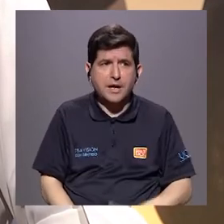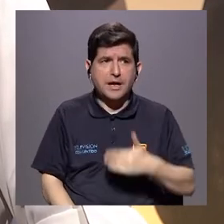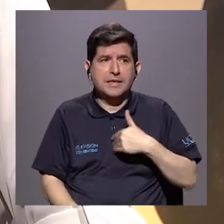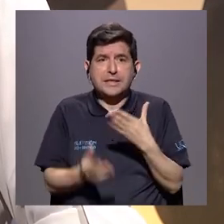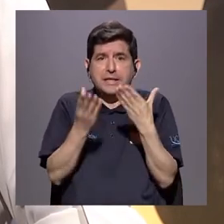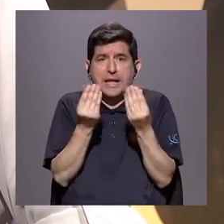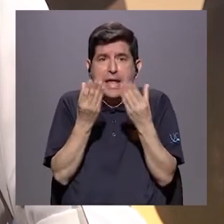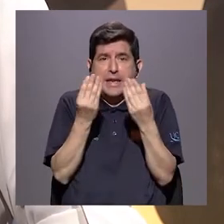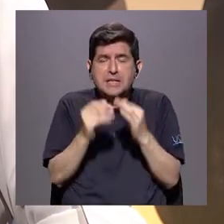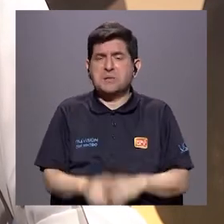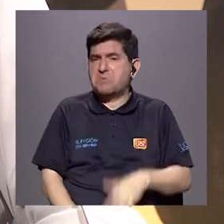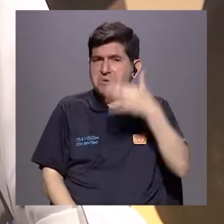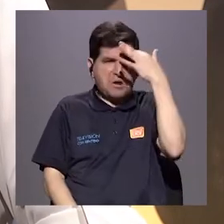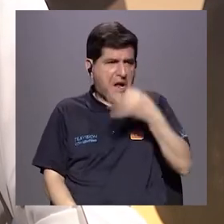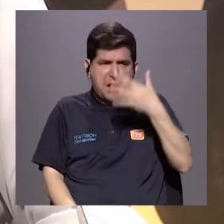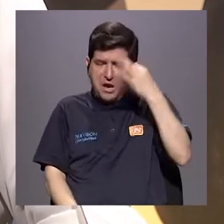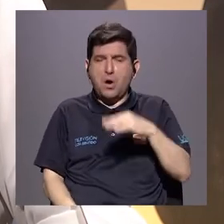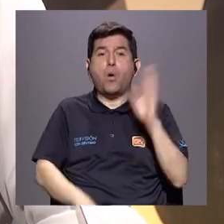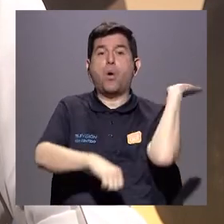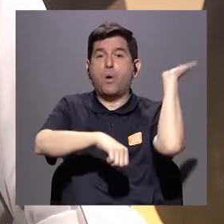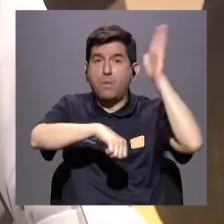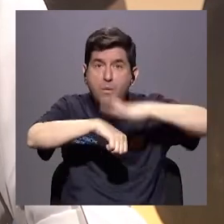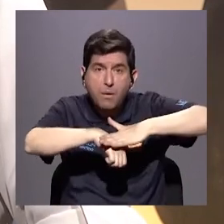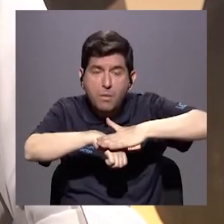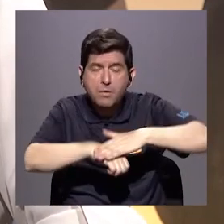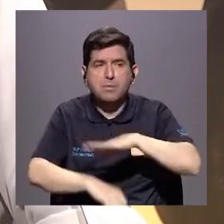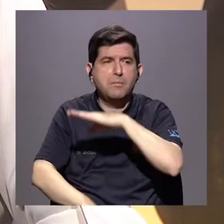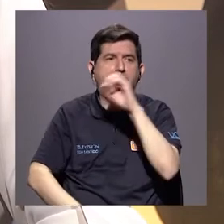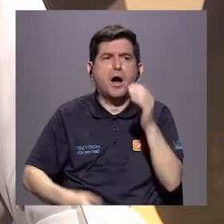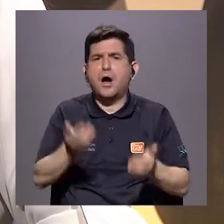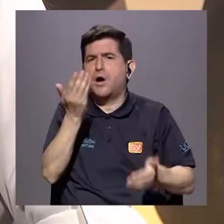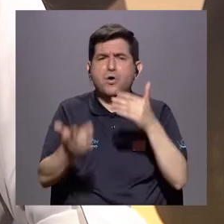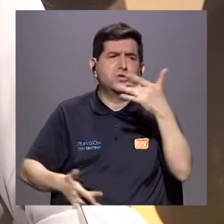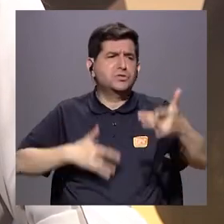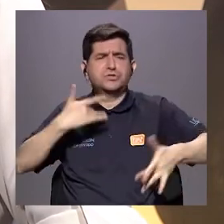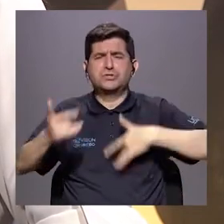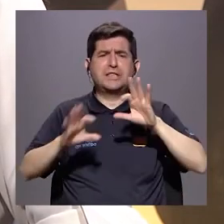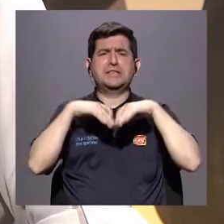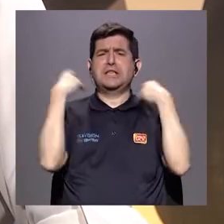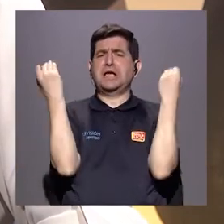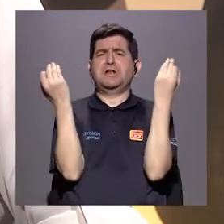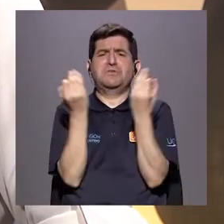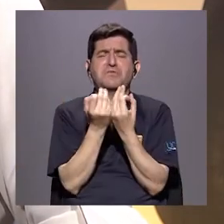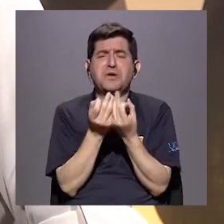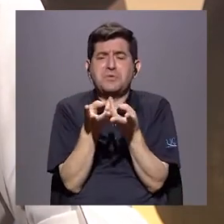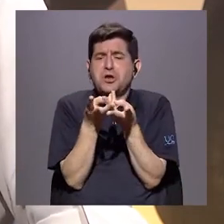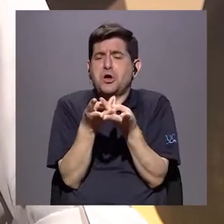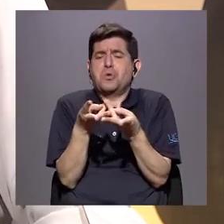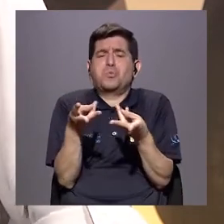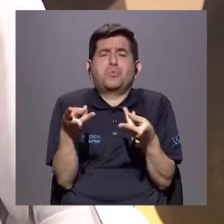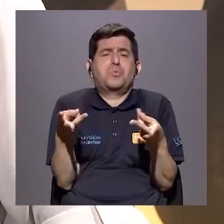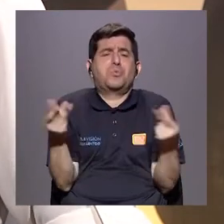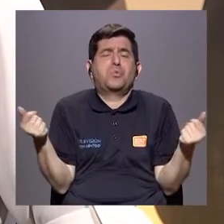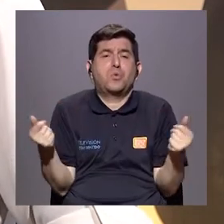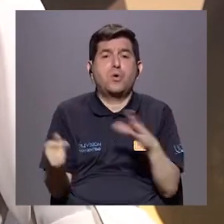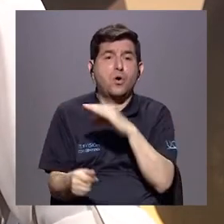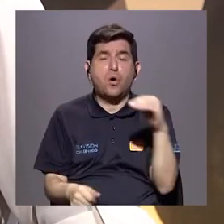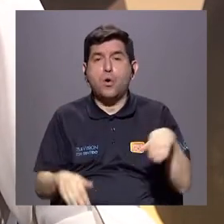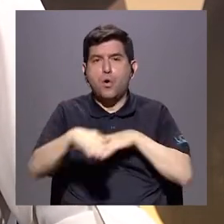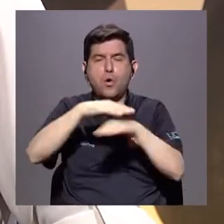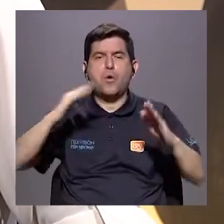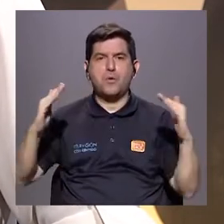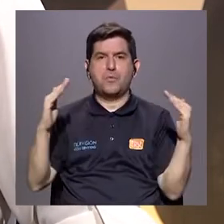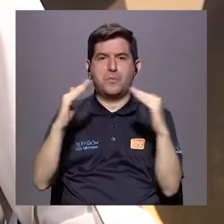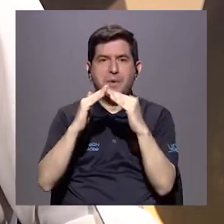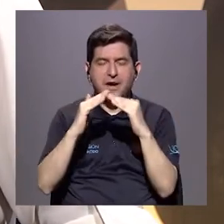temor a ser descreído o a ser culpabilizado o a sentir que su familia se va a desintegrar o a que el sustento de su